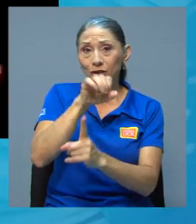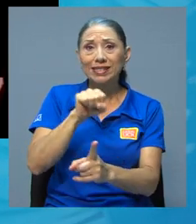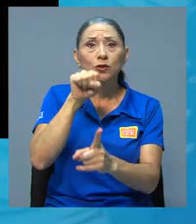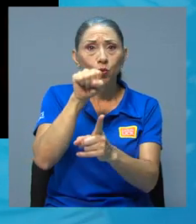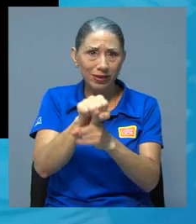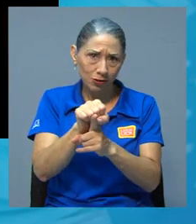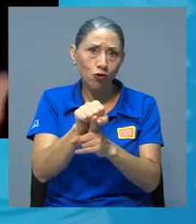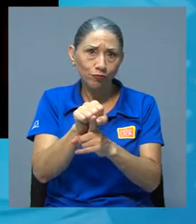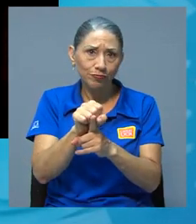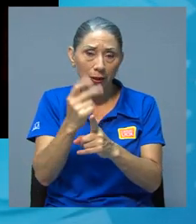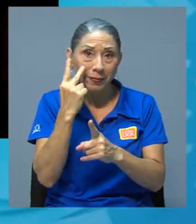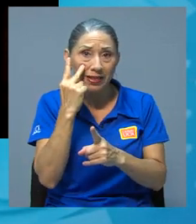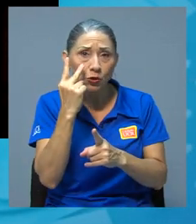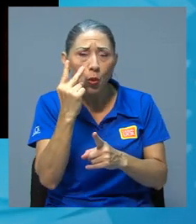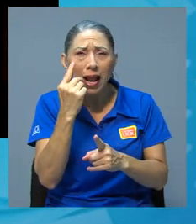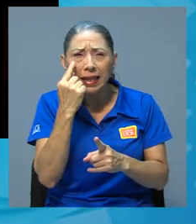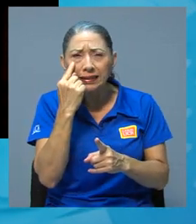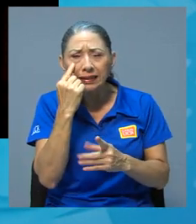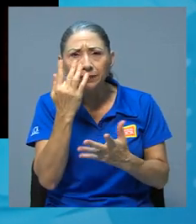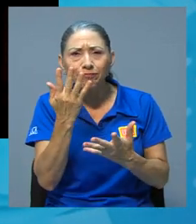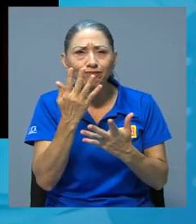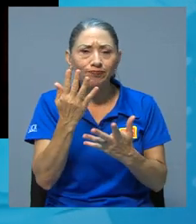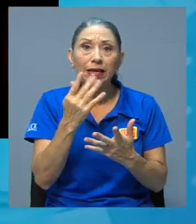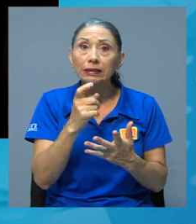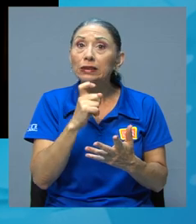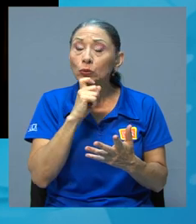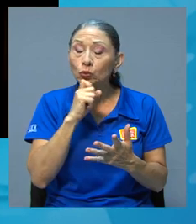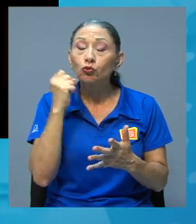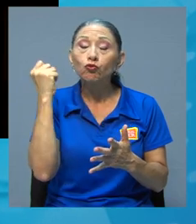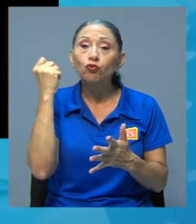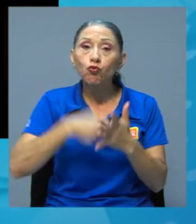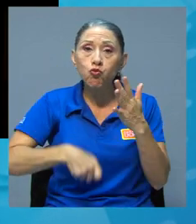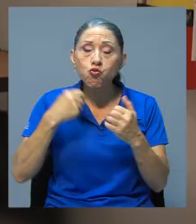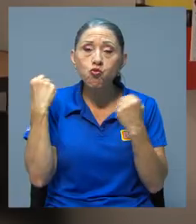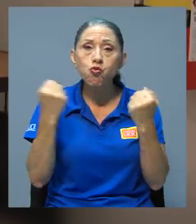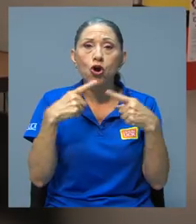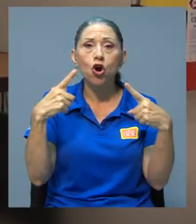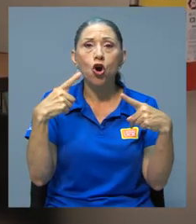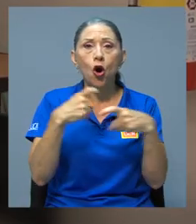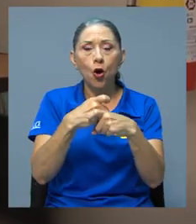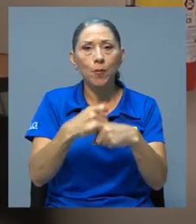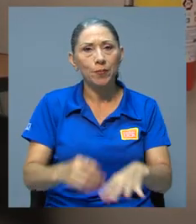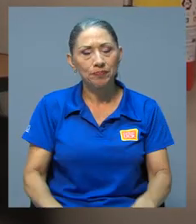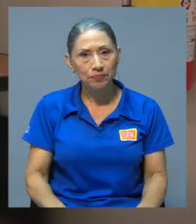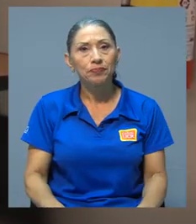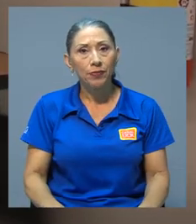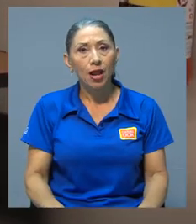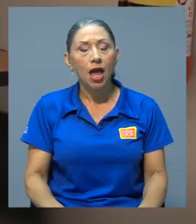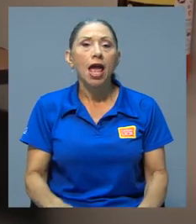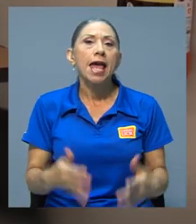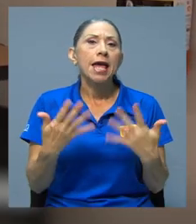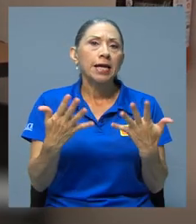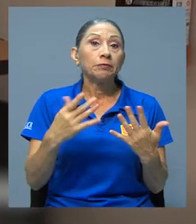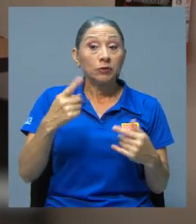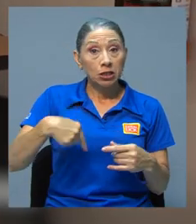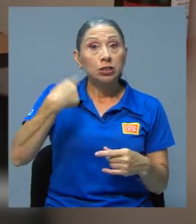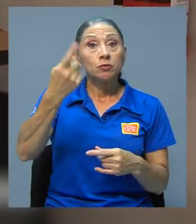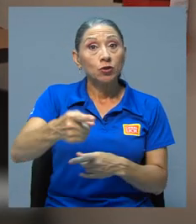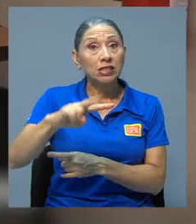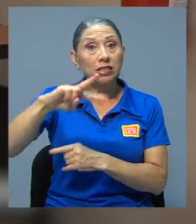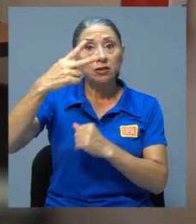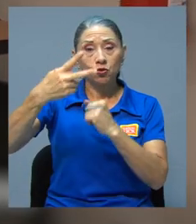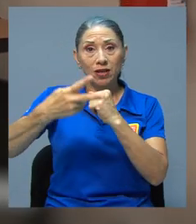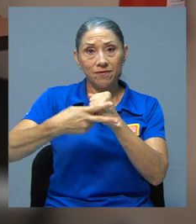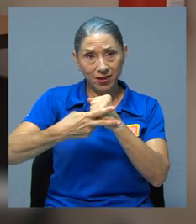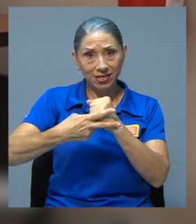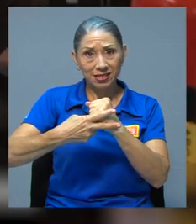situación o una condición visual bastante grave o complicada. En una segunda